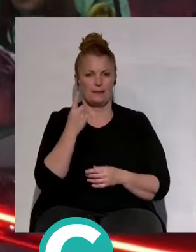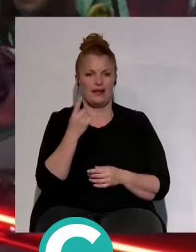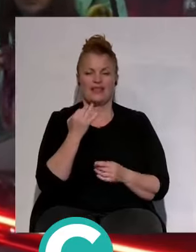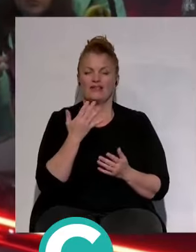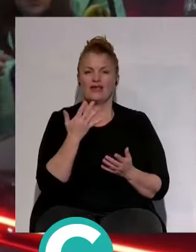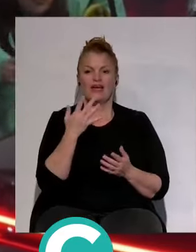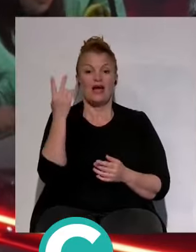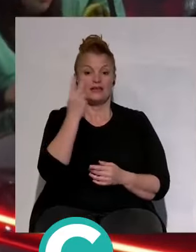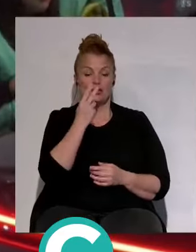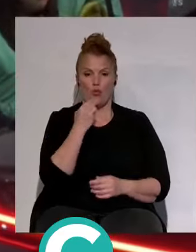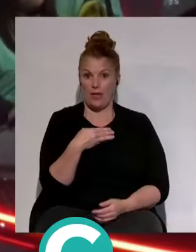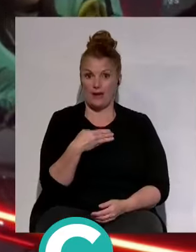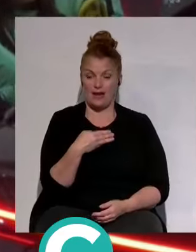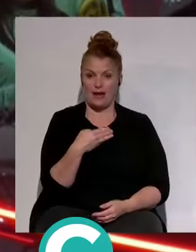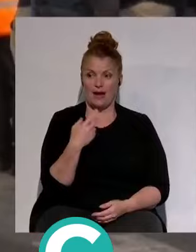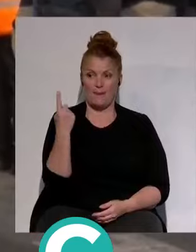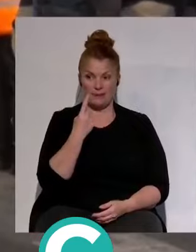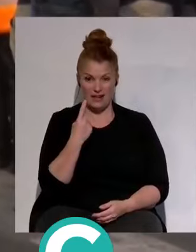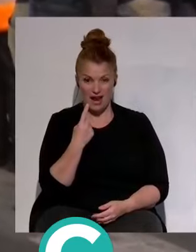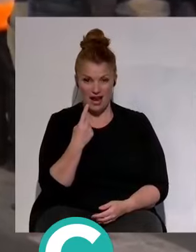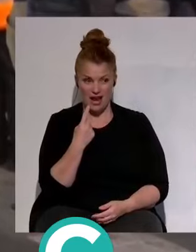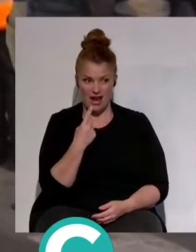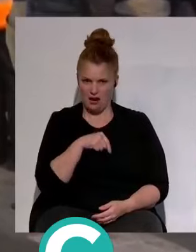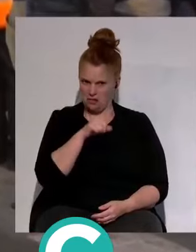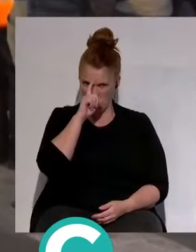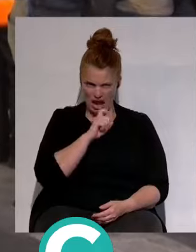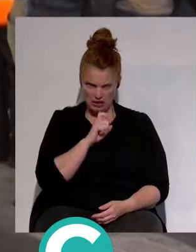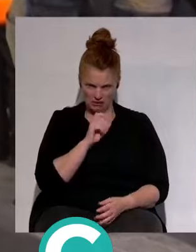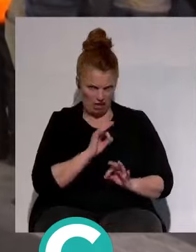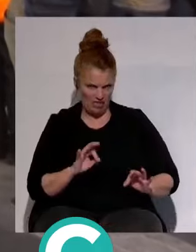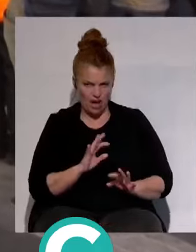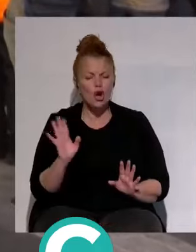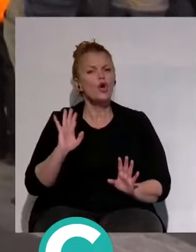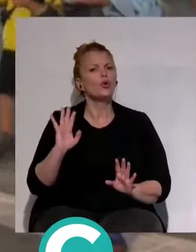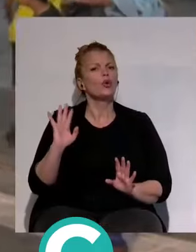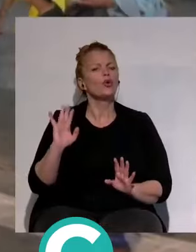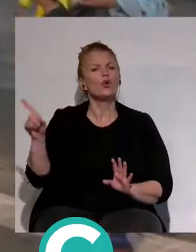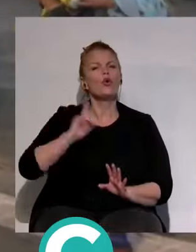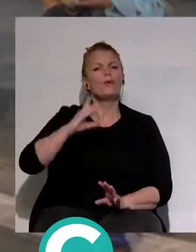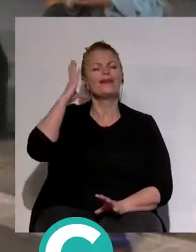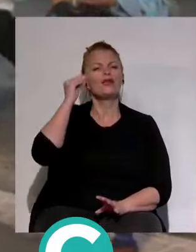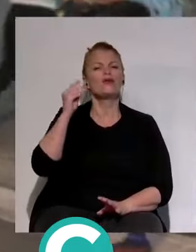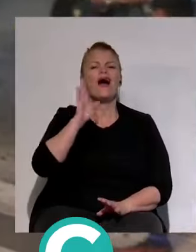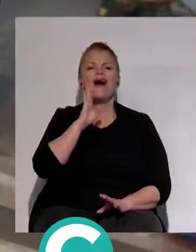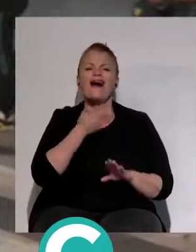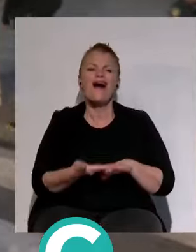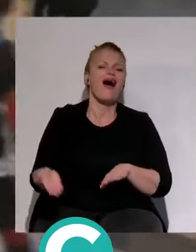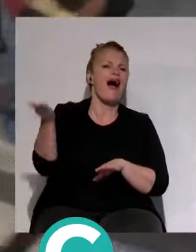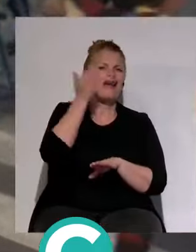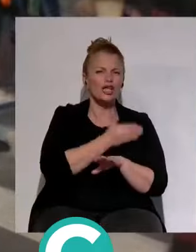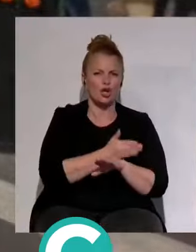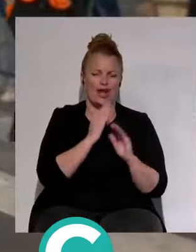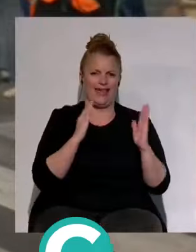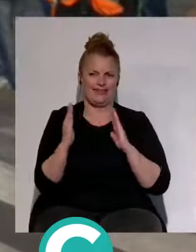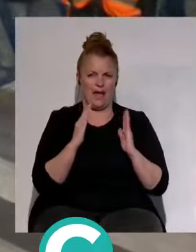de segunda vez, en primera, creo que este año no había nadie, ¿no? No, no, no, no, no me entiendes. Yo digo la anterior etapa de primera edición,